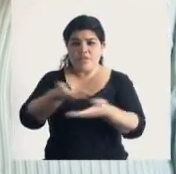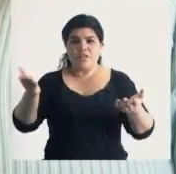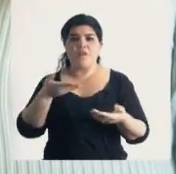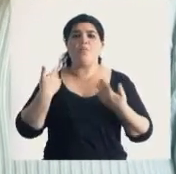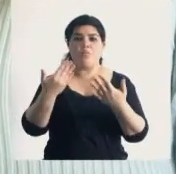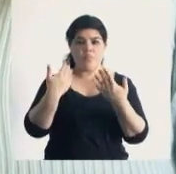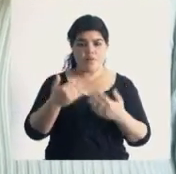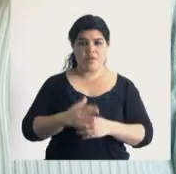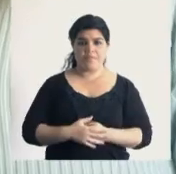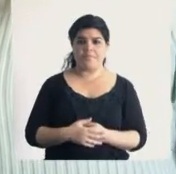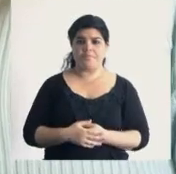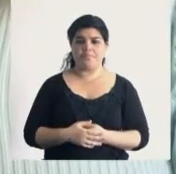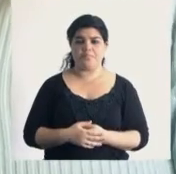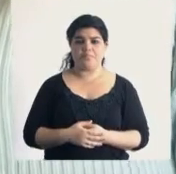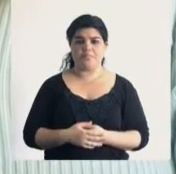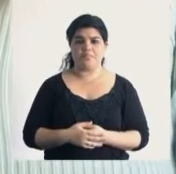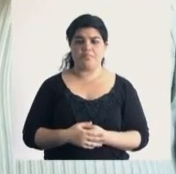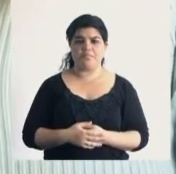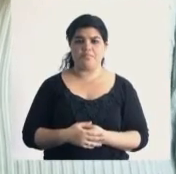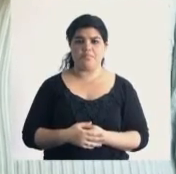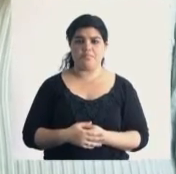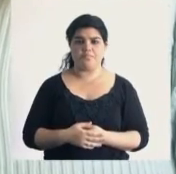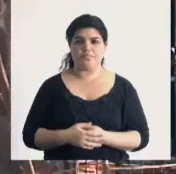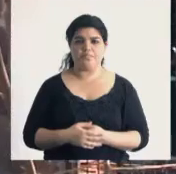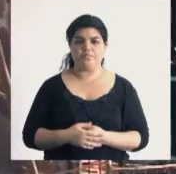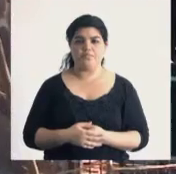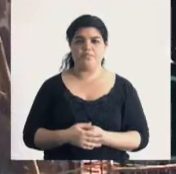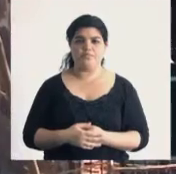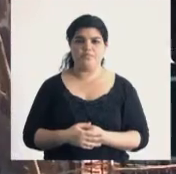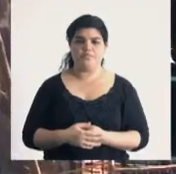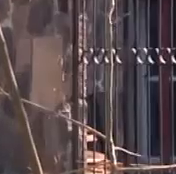mayor cantidad de usuarios posibles también.